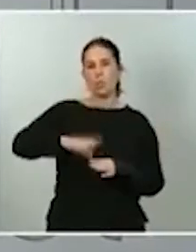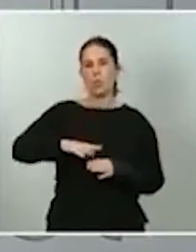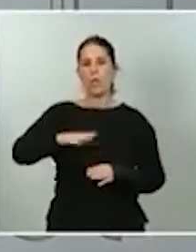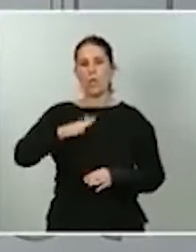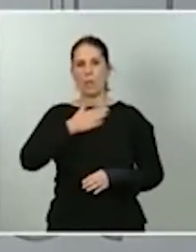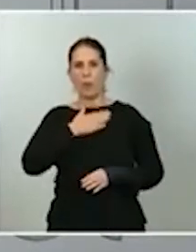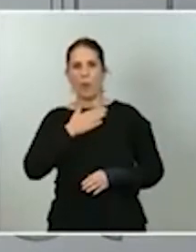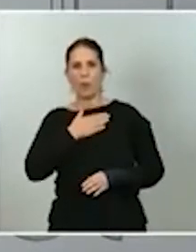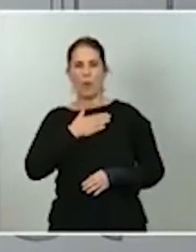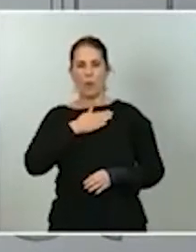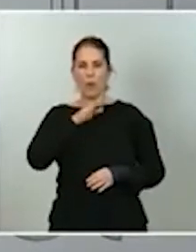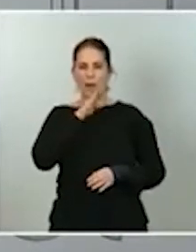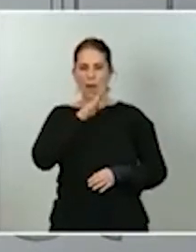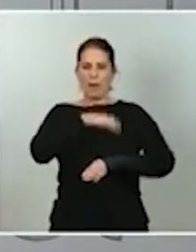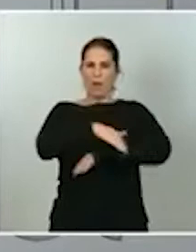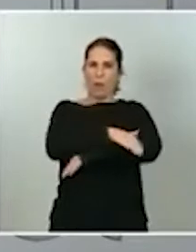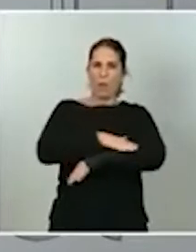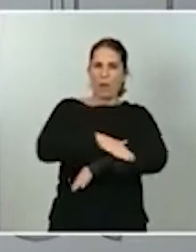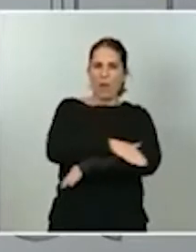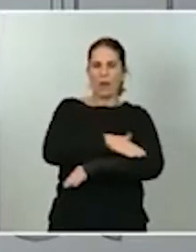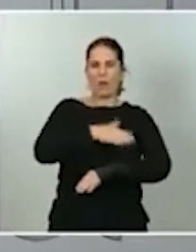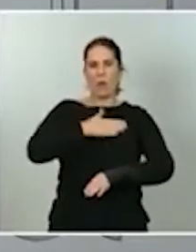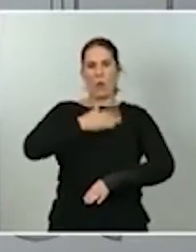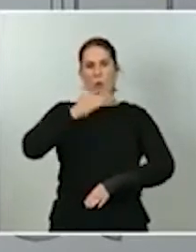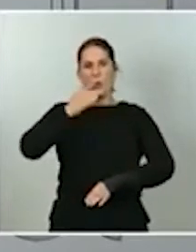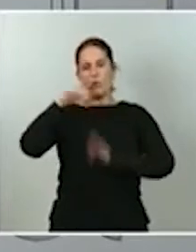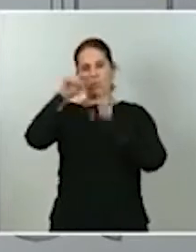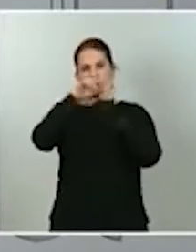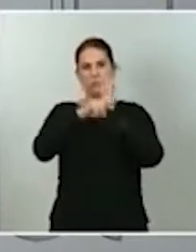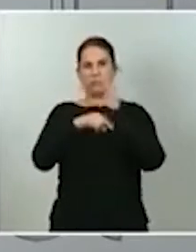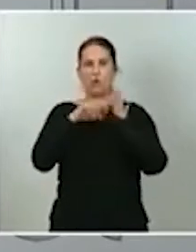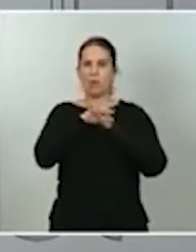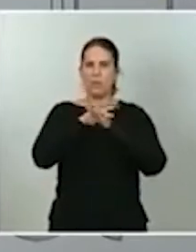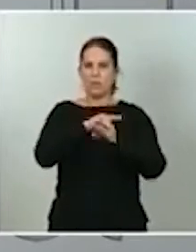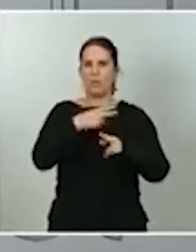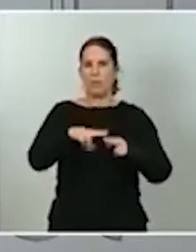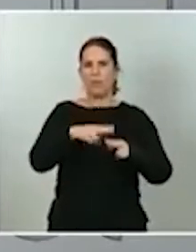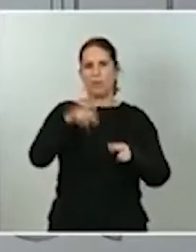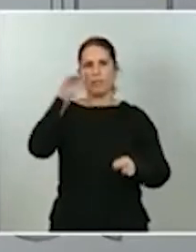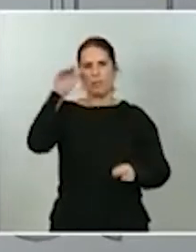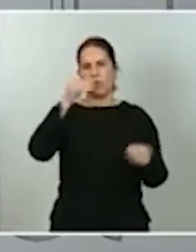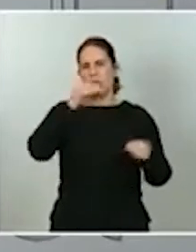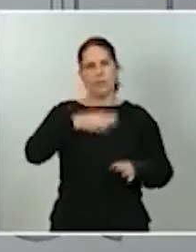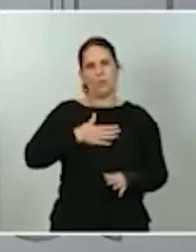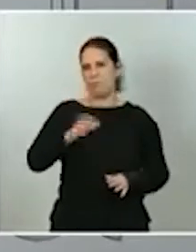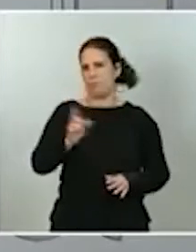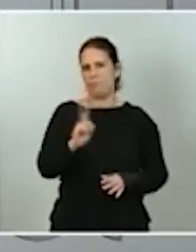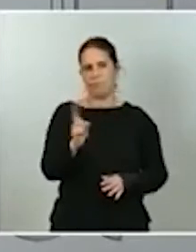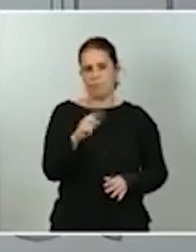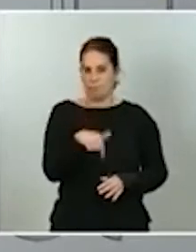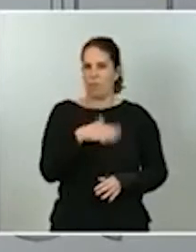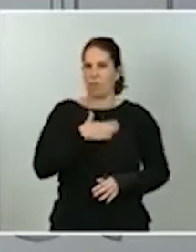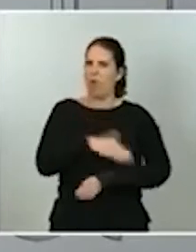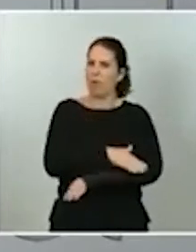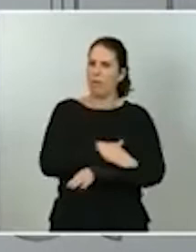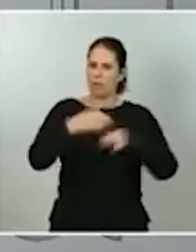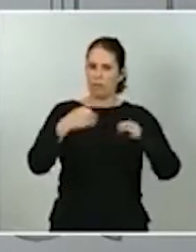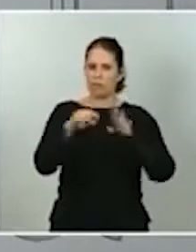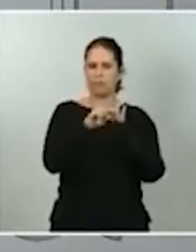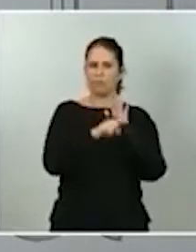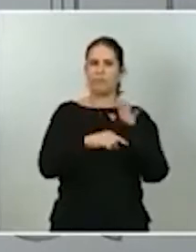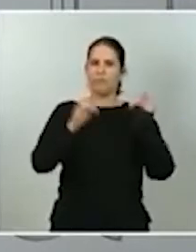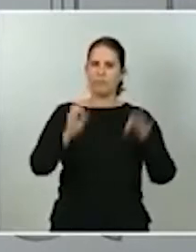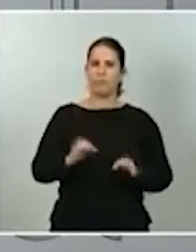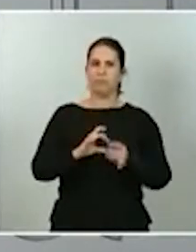el propio Gobierno bajo las directrices y las orientaciones de política exterior que este Gobierno tiene a bien dictar en el conjunto de nuestro